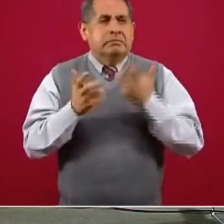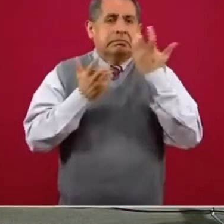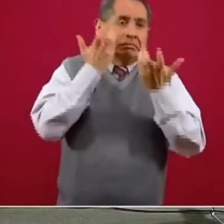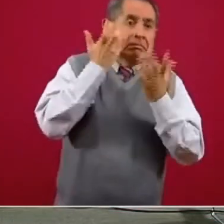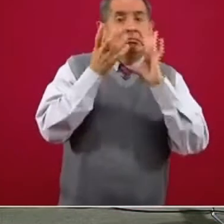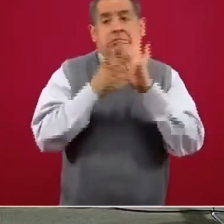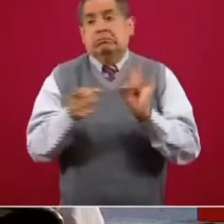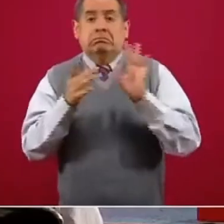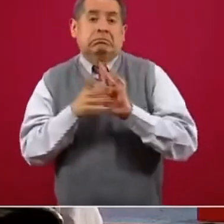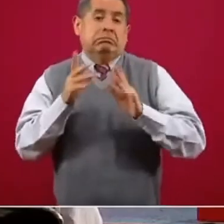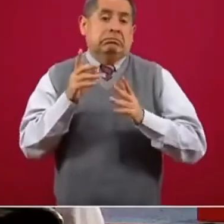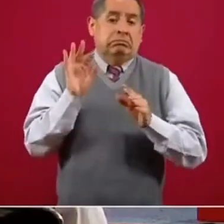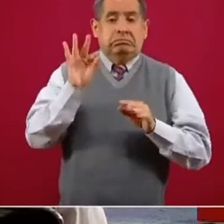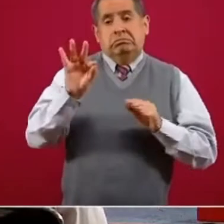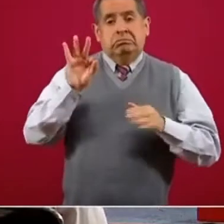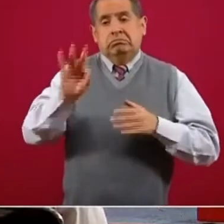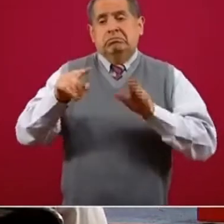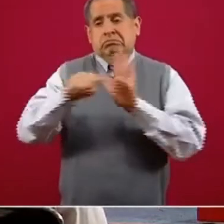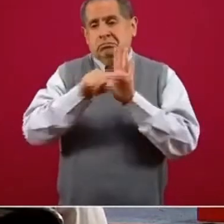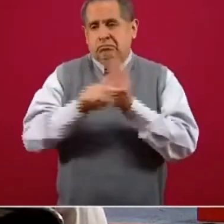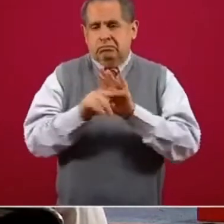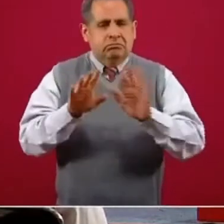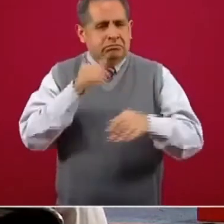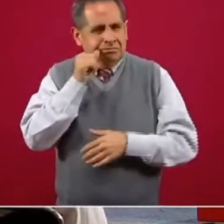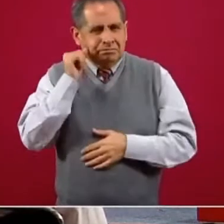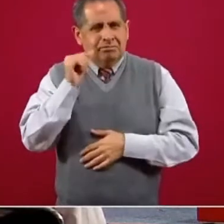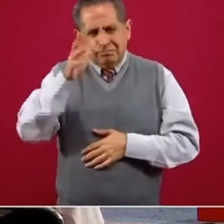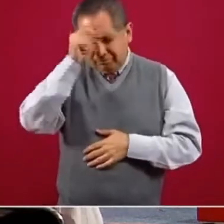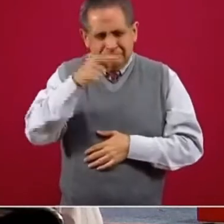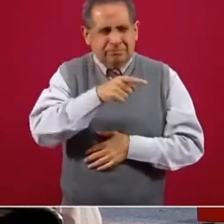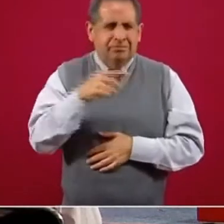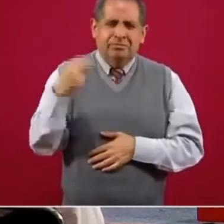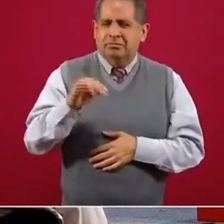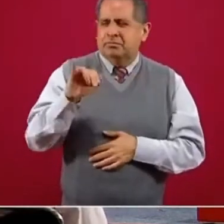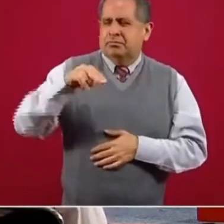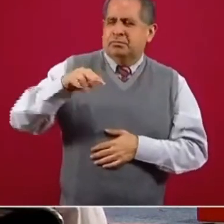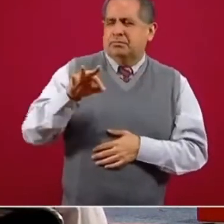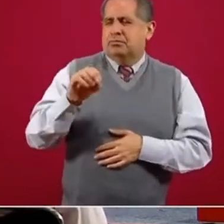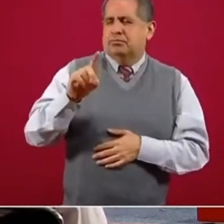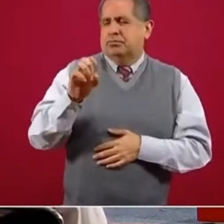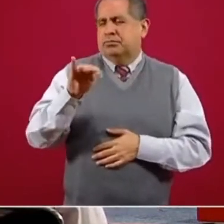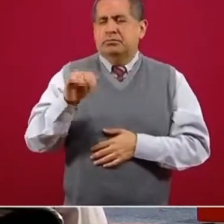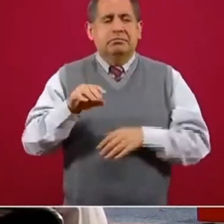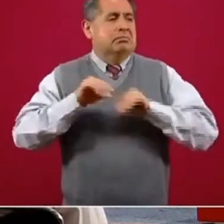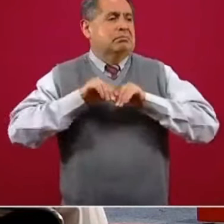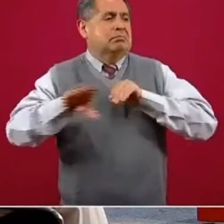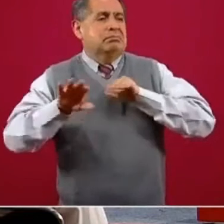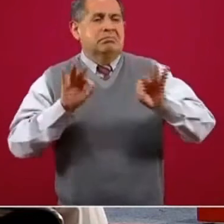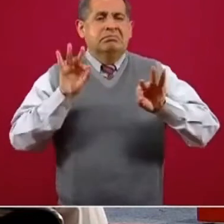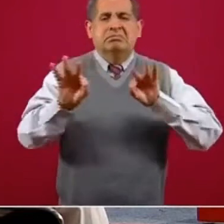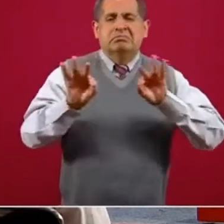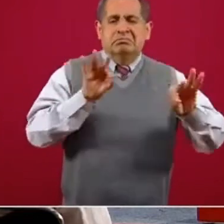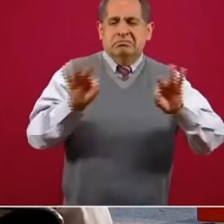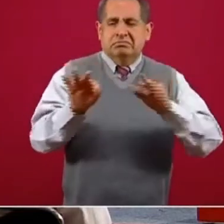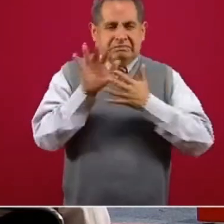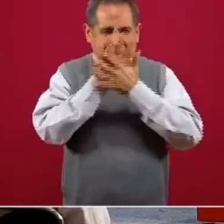especulaciones de corte negativo, ayer hablamos de este fenómeno de la infodemia, de este sistemático desinformar por